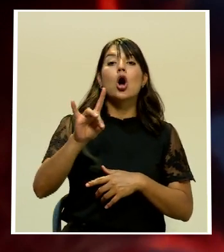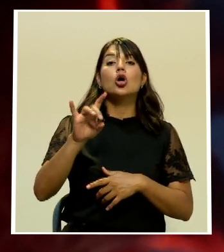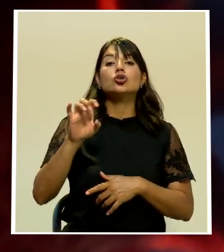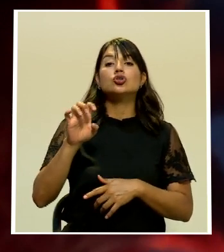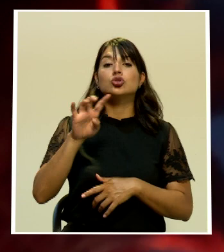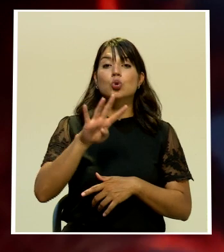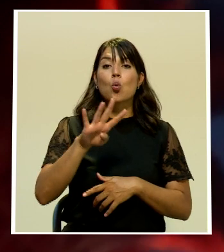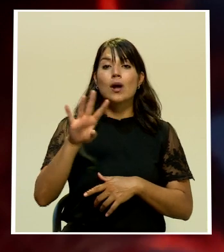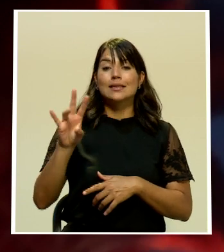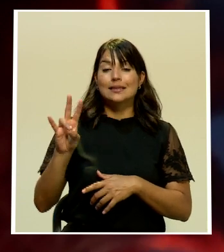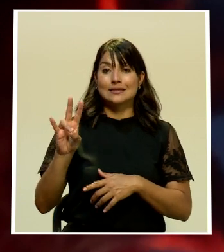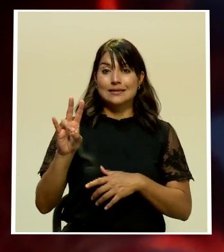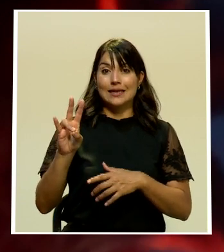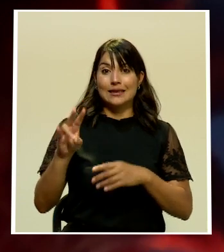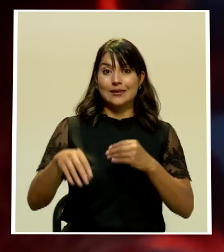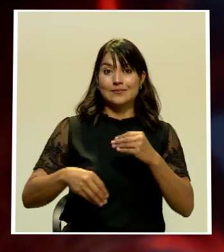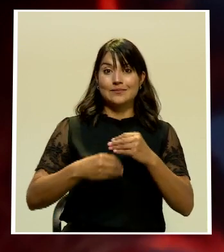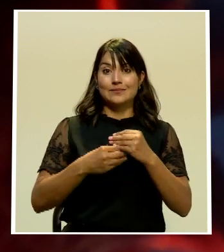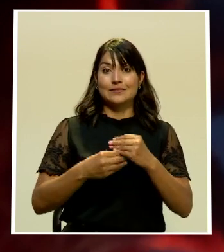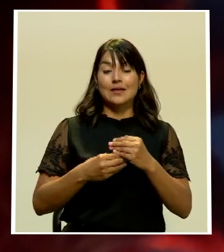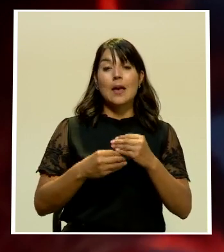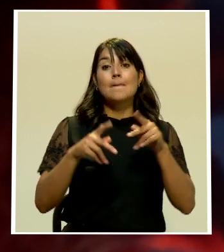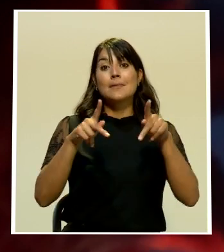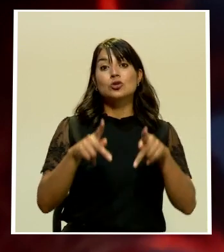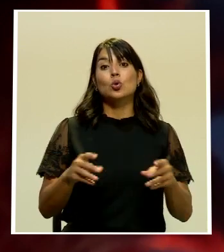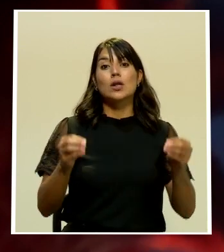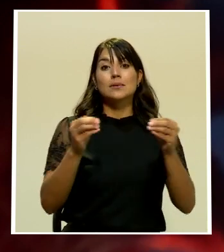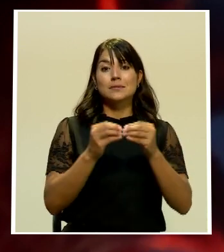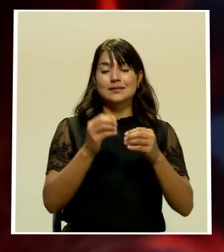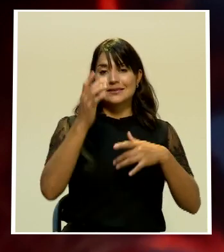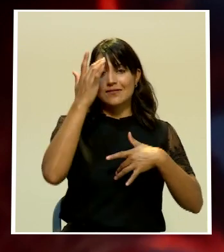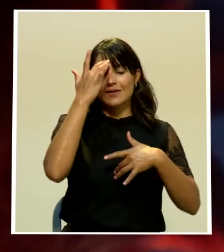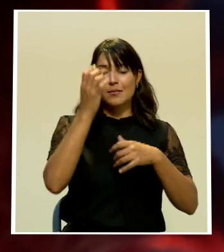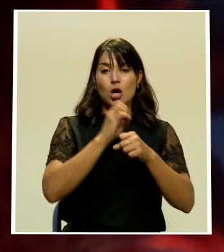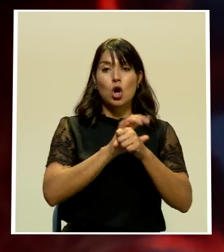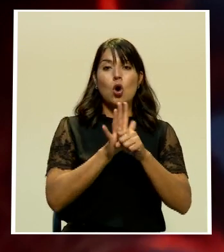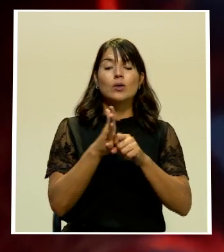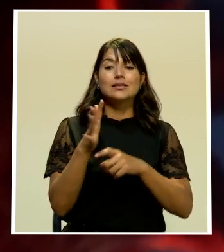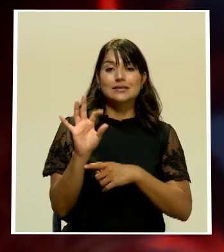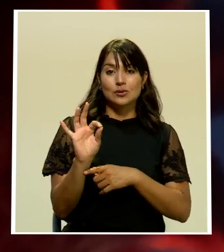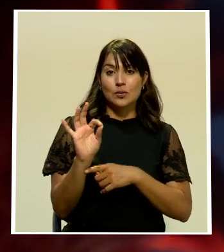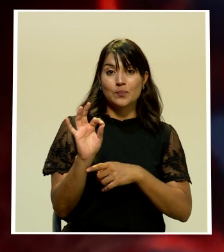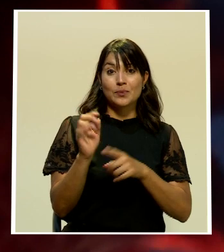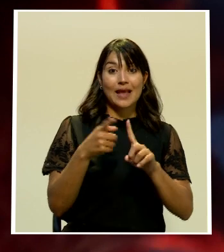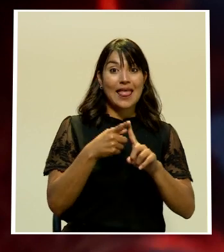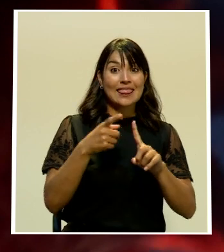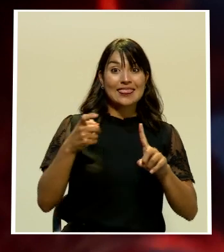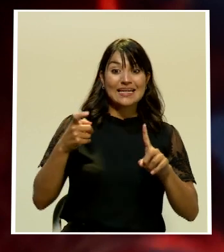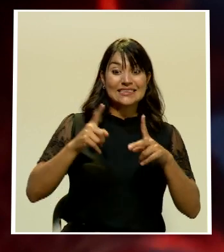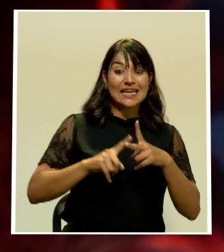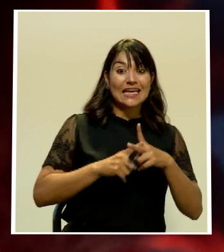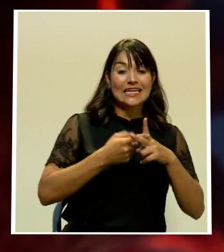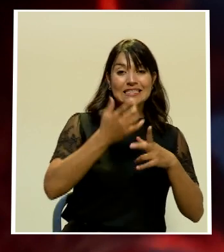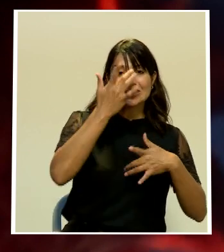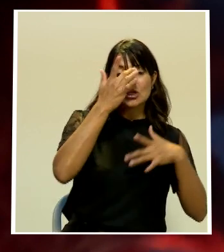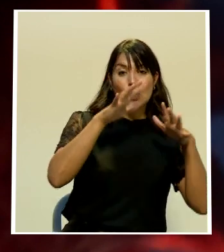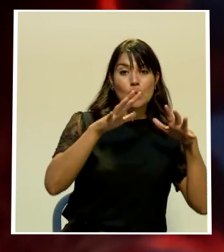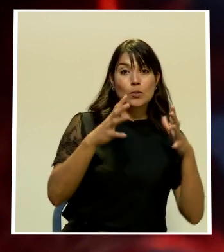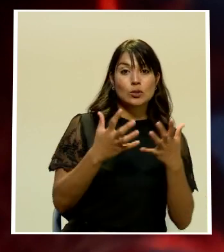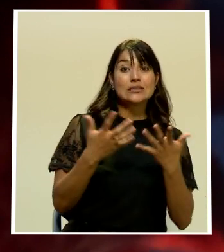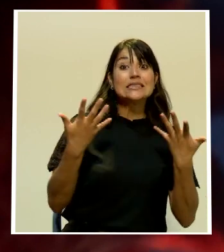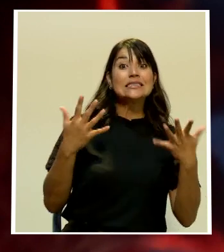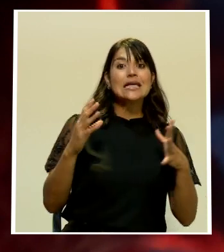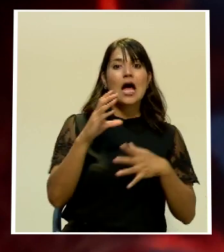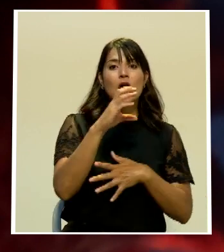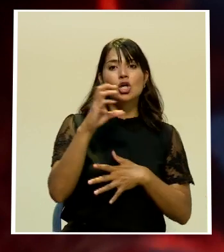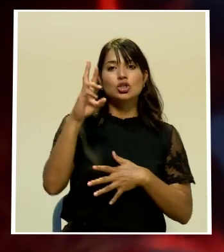847 nuevos casos confirmados de COVID-19 desde que inició la pandemia el país llega a un total